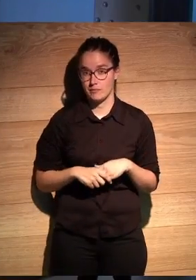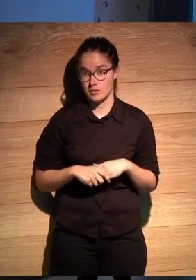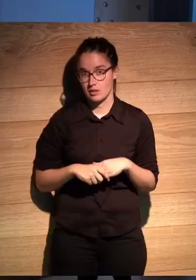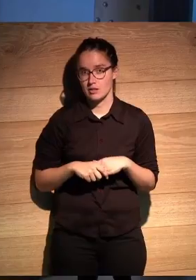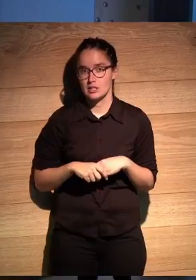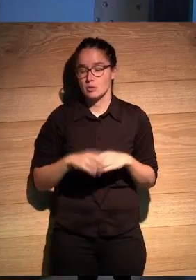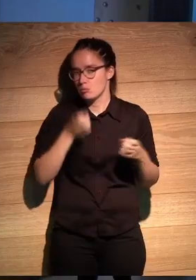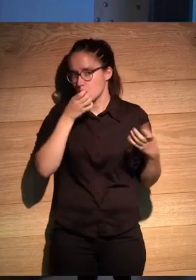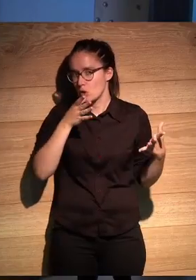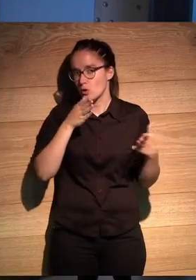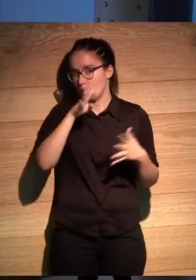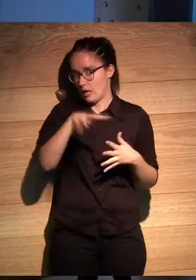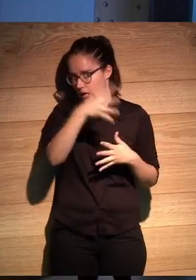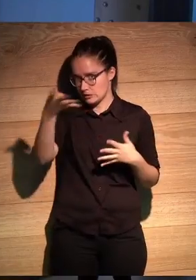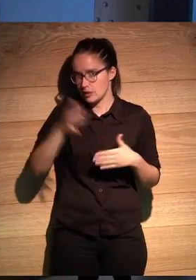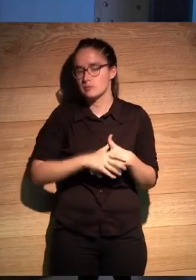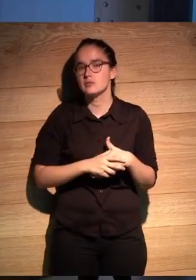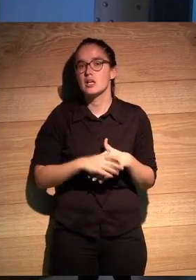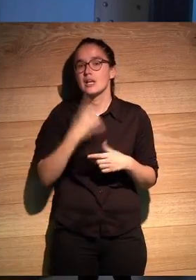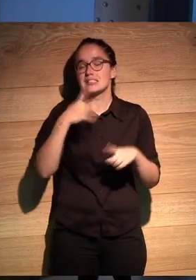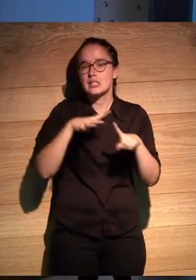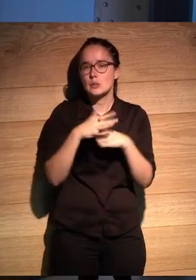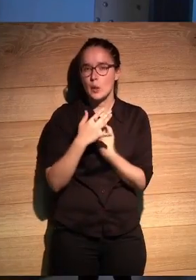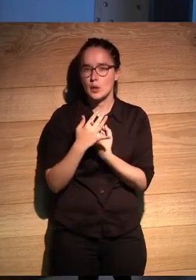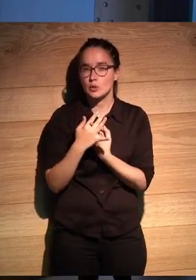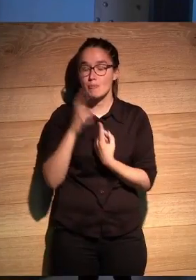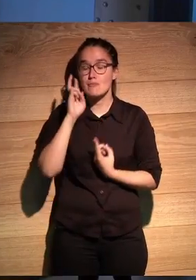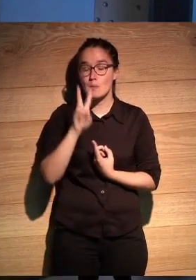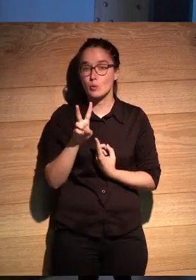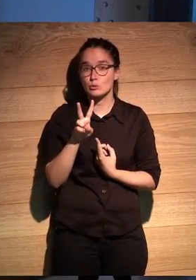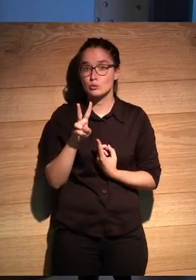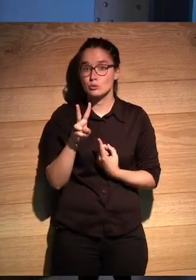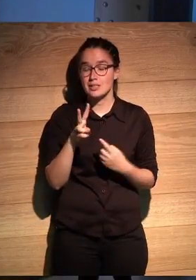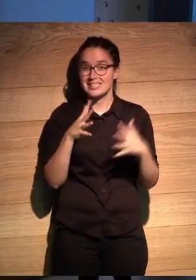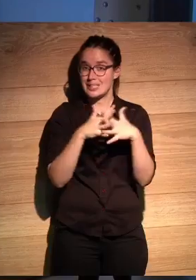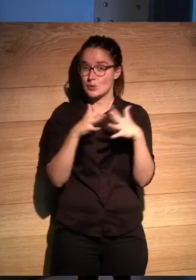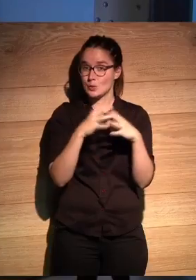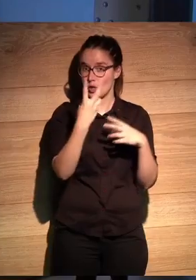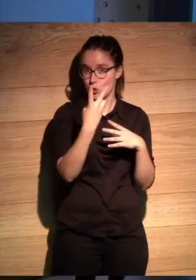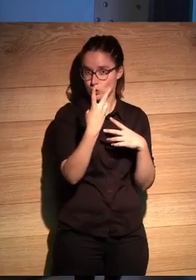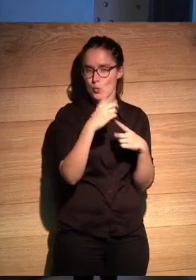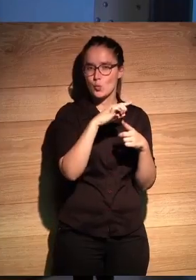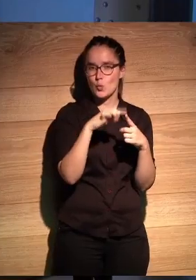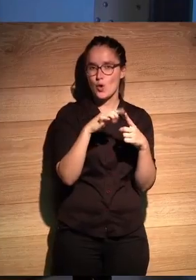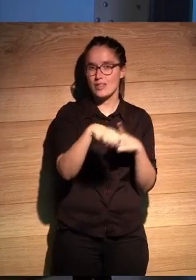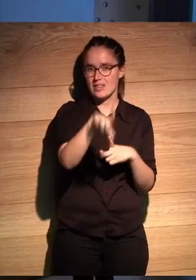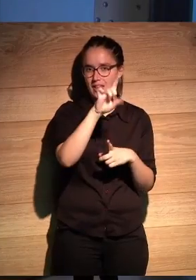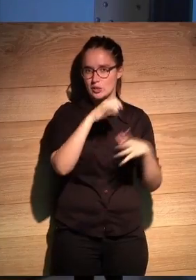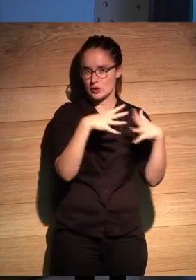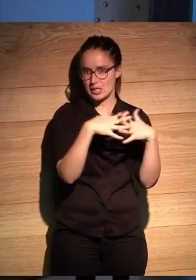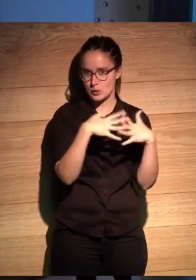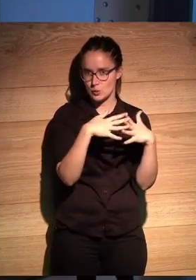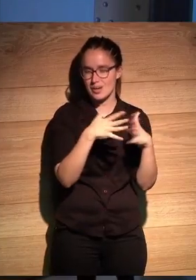del Excel, de la hoja de cálculo. En este caso vemos que esto se estructura en dos partes. Uno, decisiones de